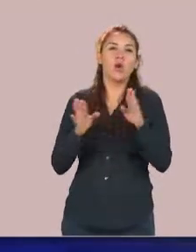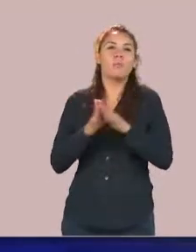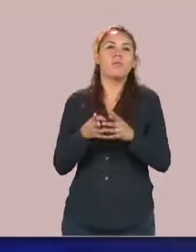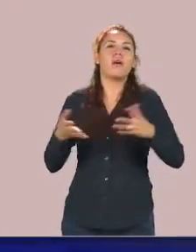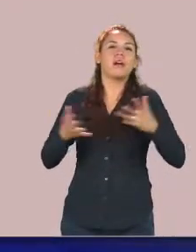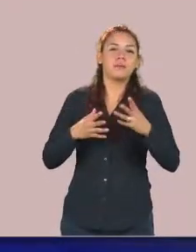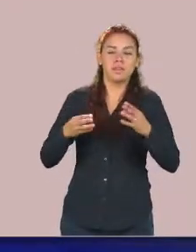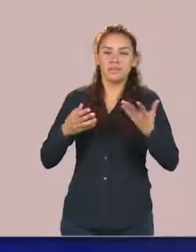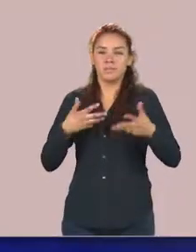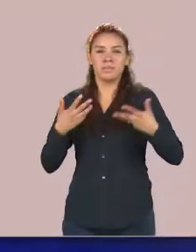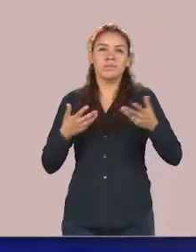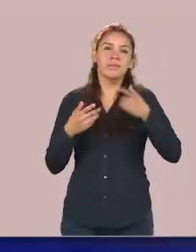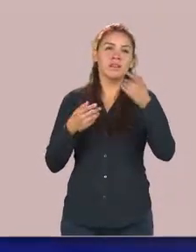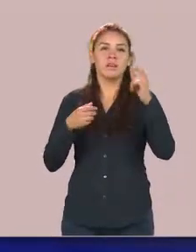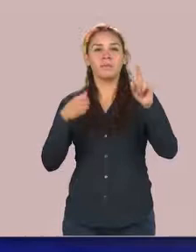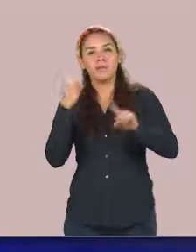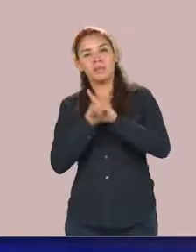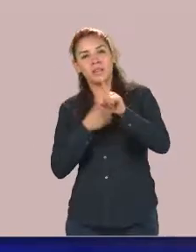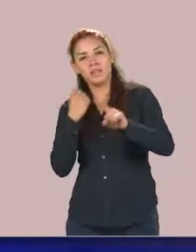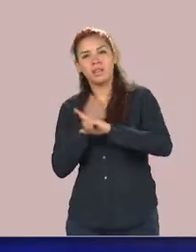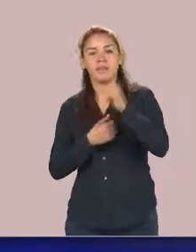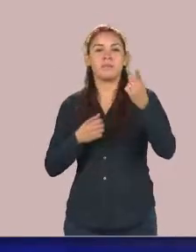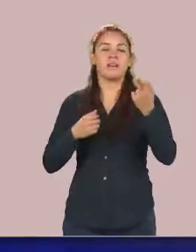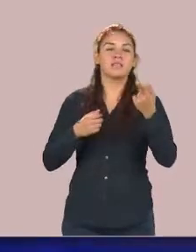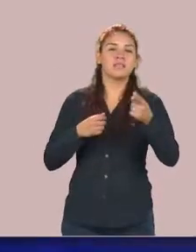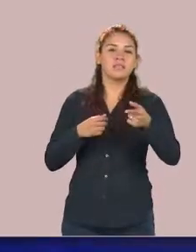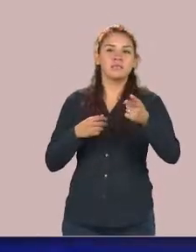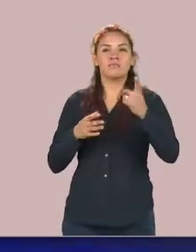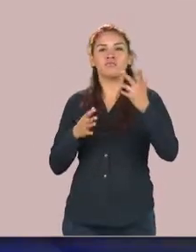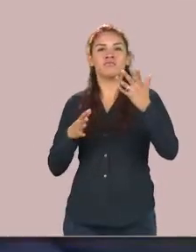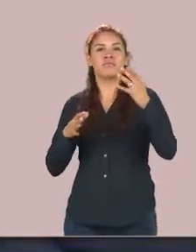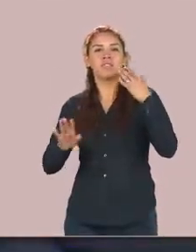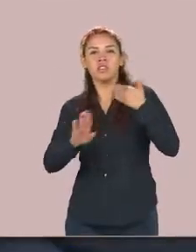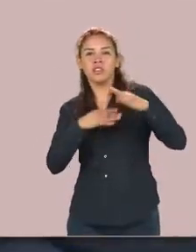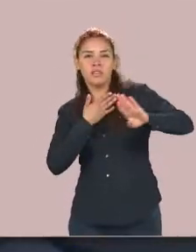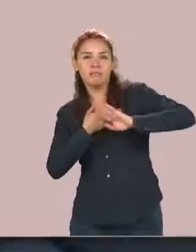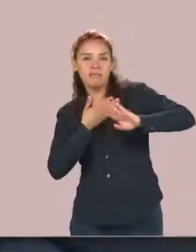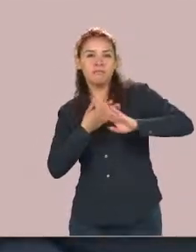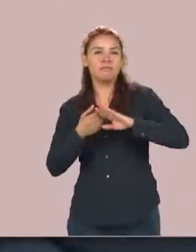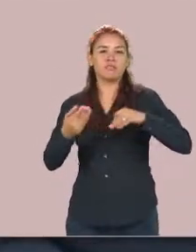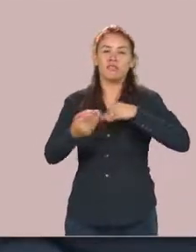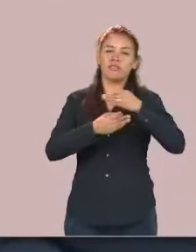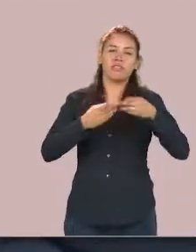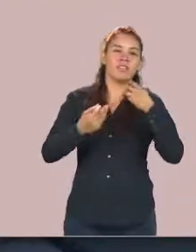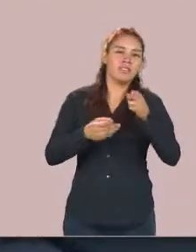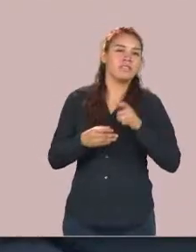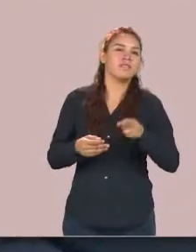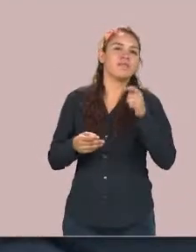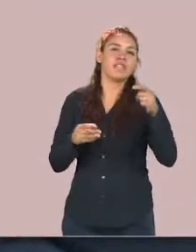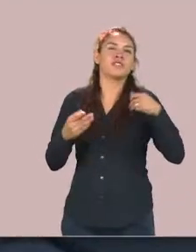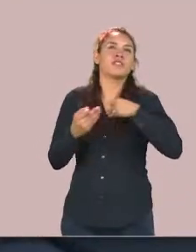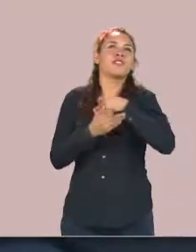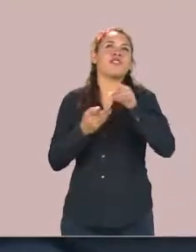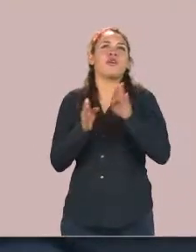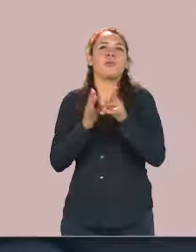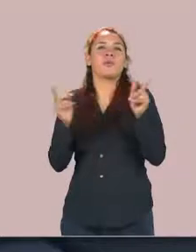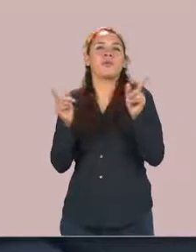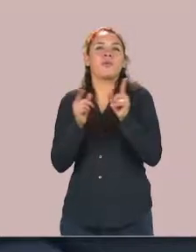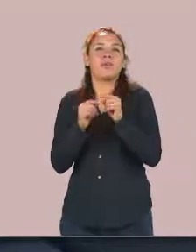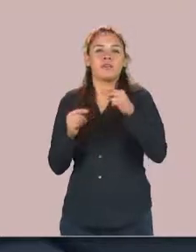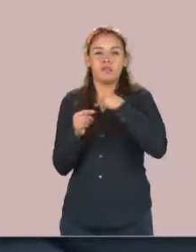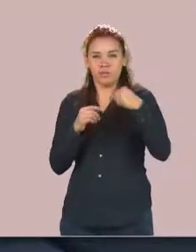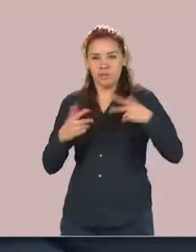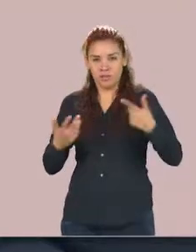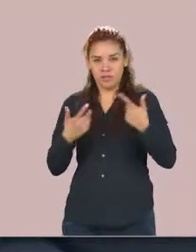a los traumas y salir adelante a pesar de ello. Entonces exactamente aquí en nuestra unidad de ciencias educación